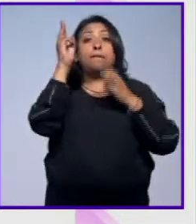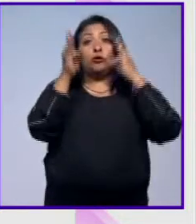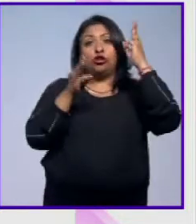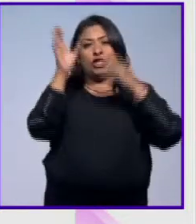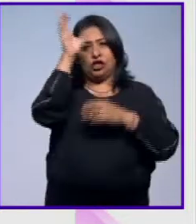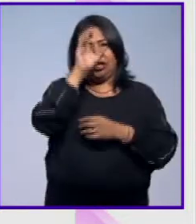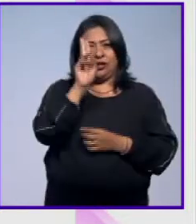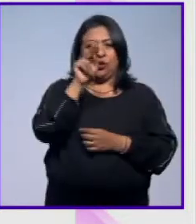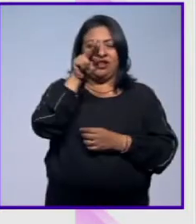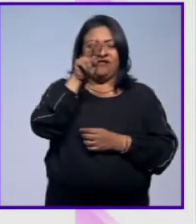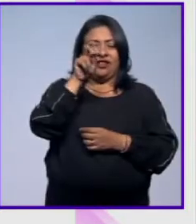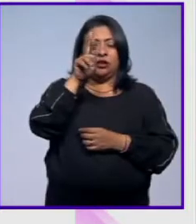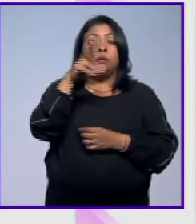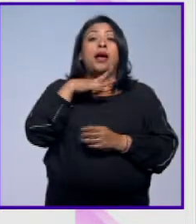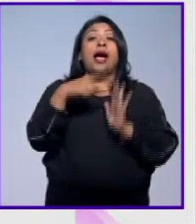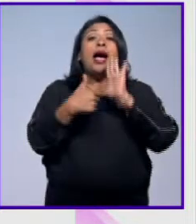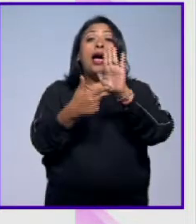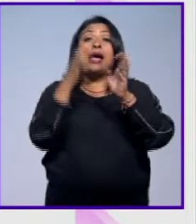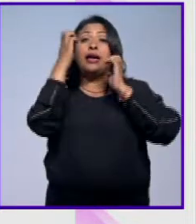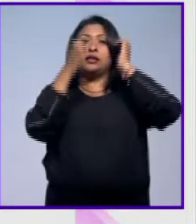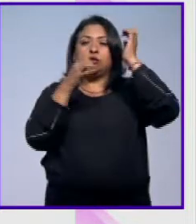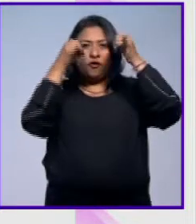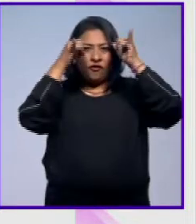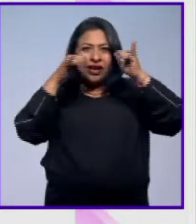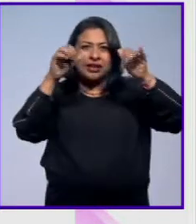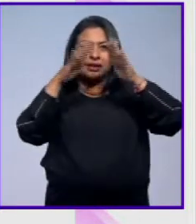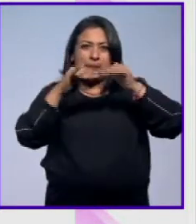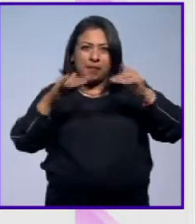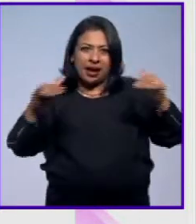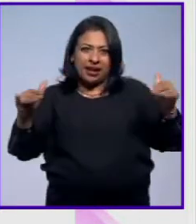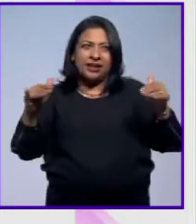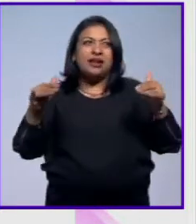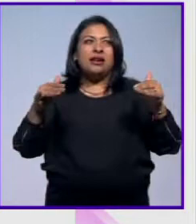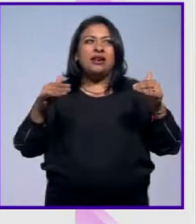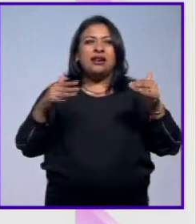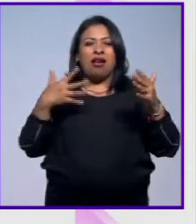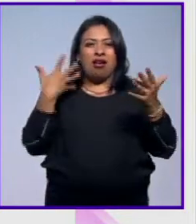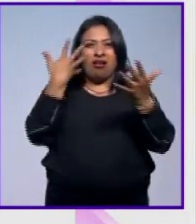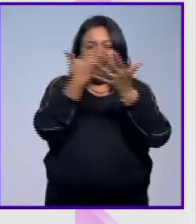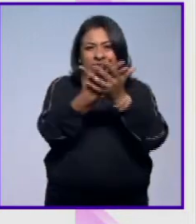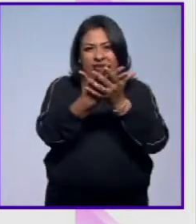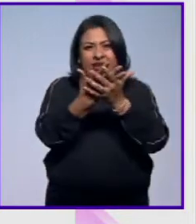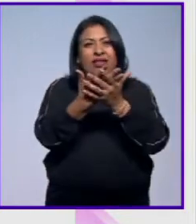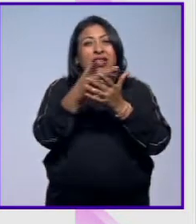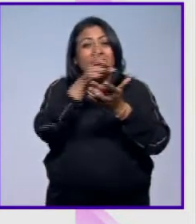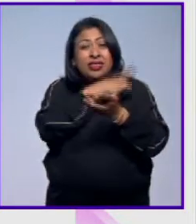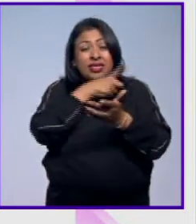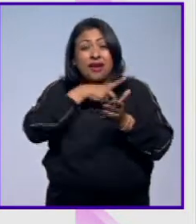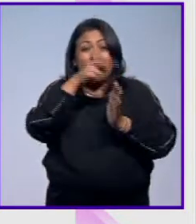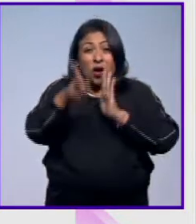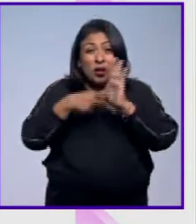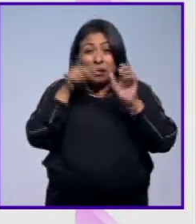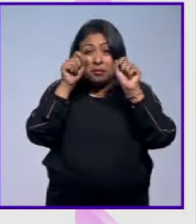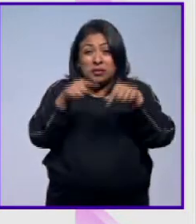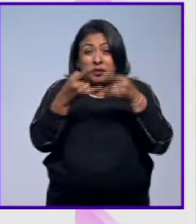Universum presenta la exposición Vaquita Marina entre redes, una historia que no debe repetirse.